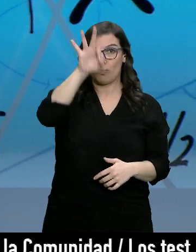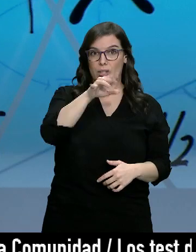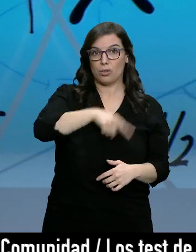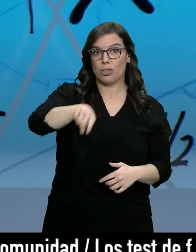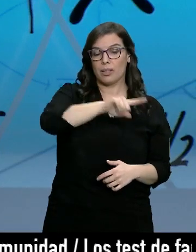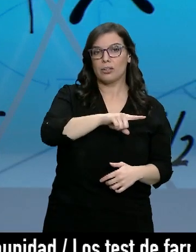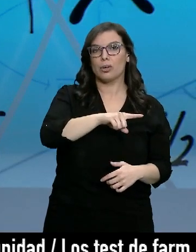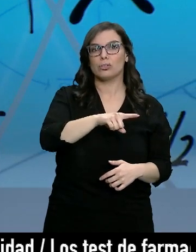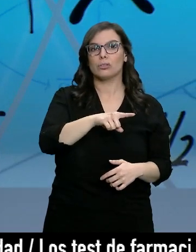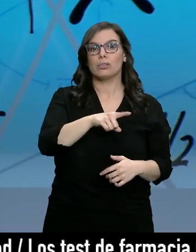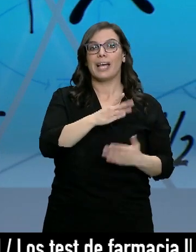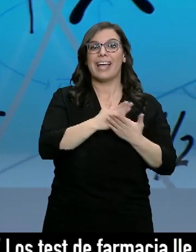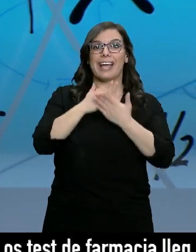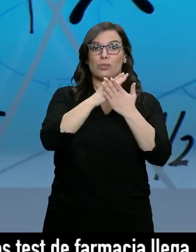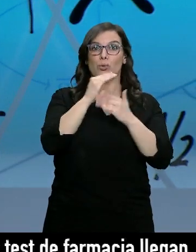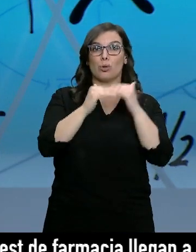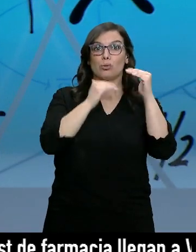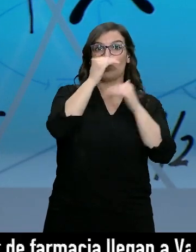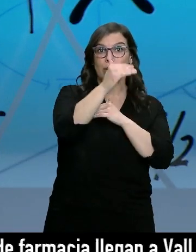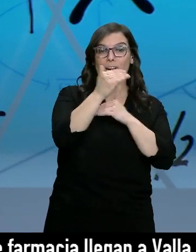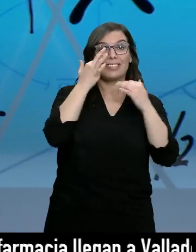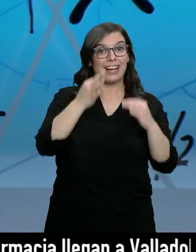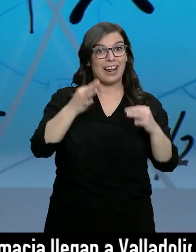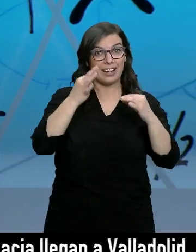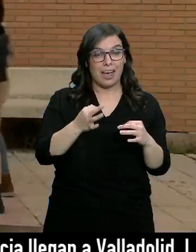dirige sus estudios superiores a las letras.